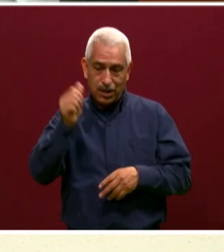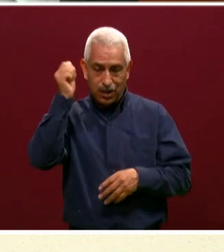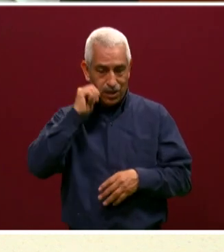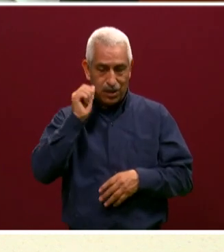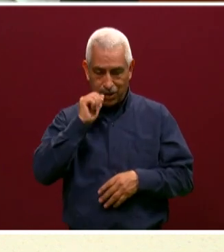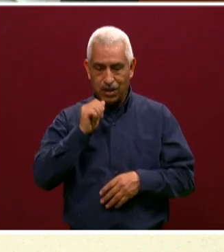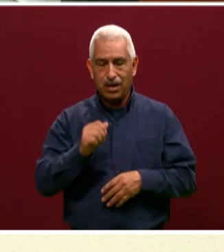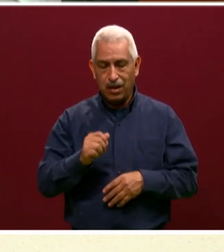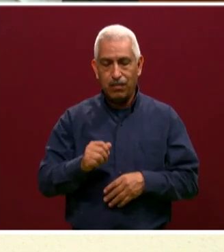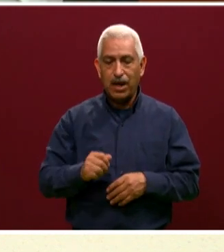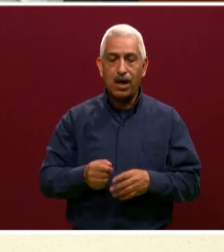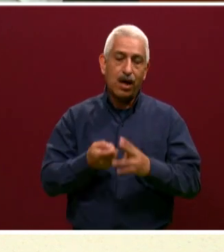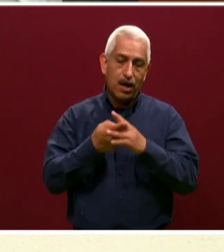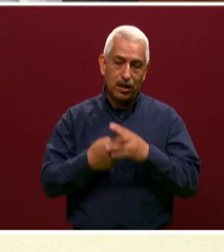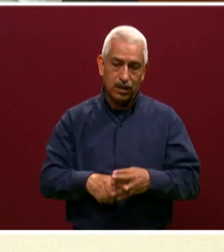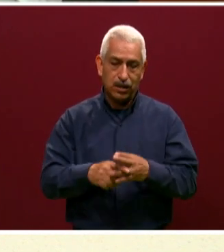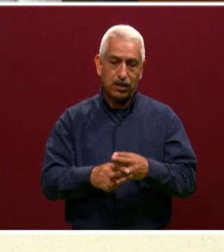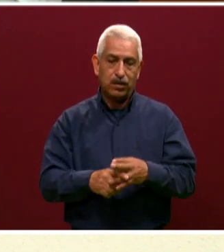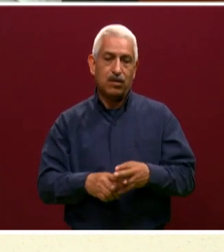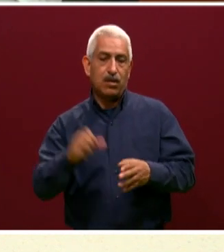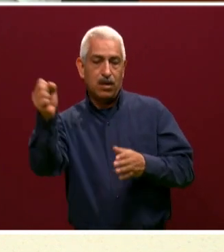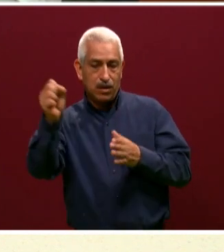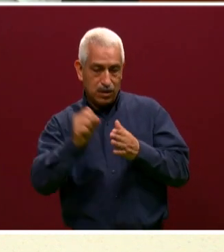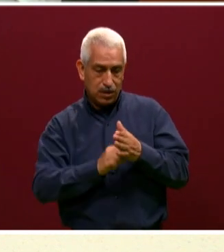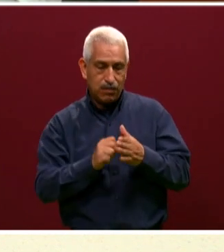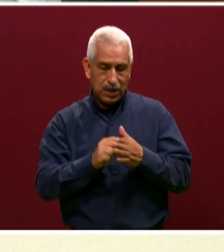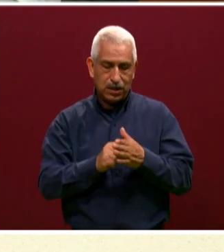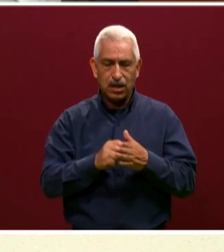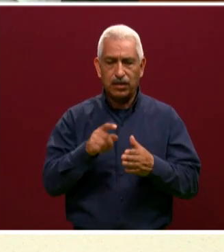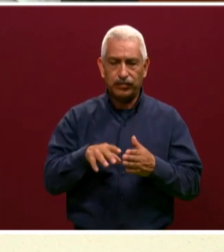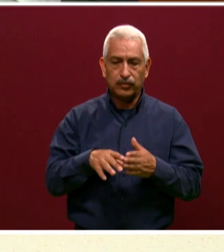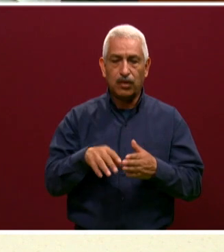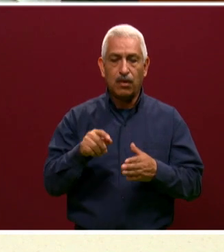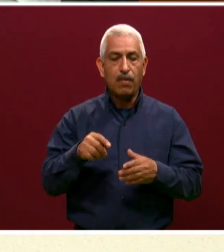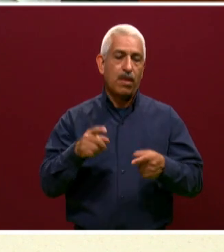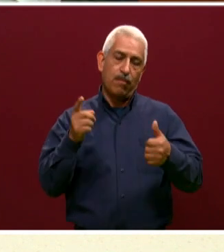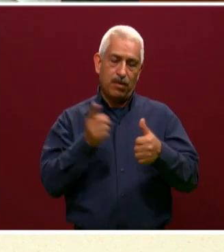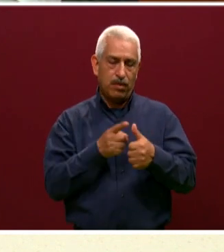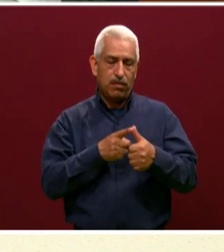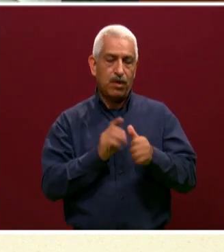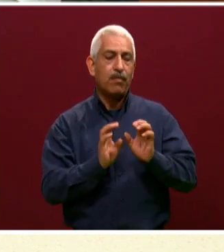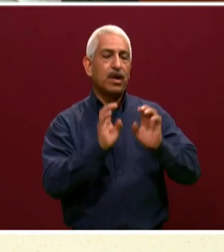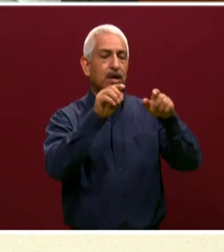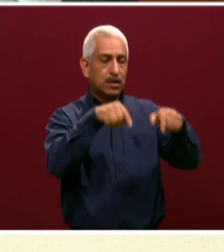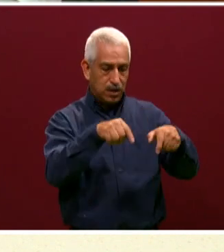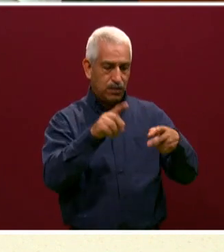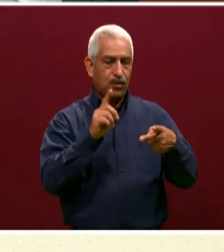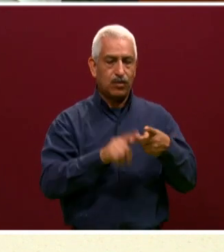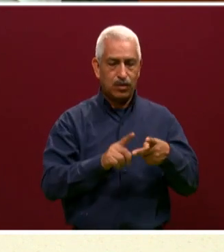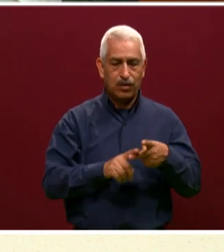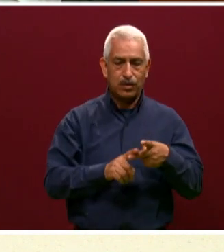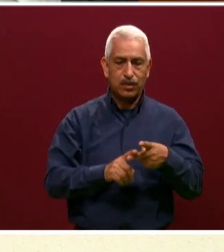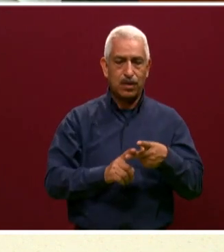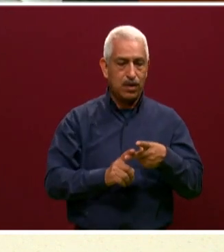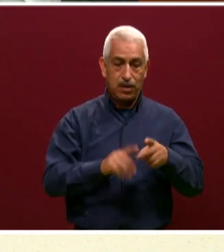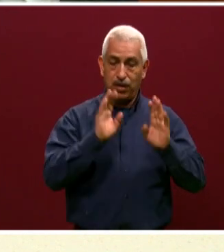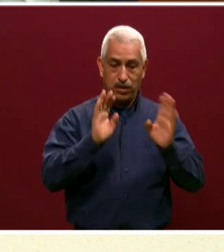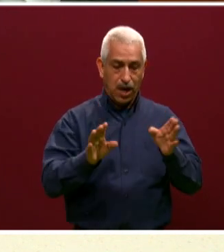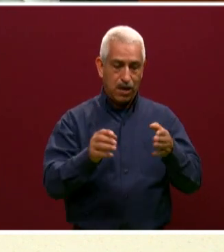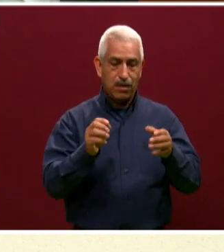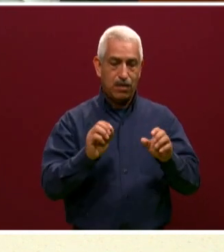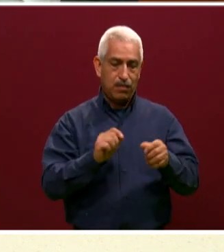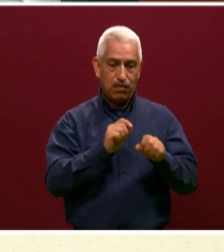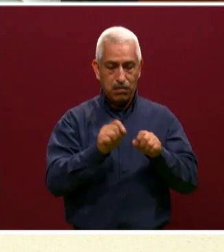preinscribes, haces todo tu trámite, y luego podrías solicitar la beca. Así es. Porque de repente depende también de que te otorguen la beca o no,